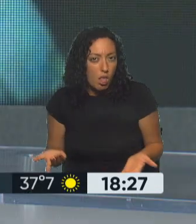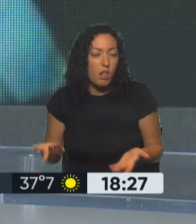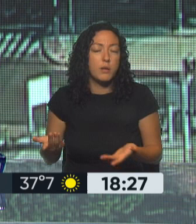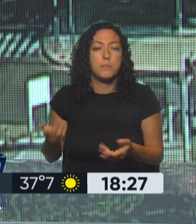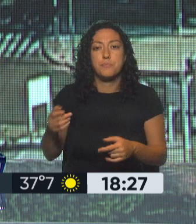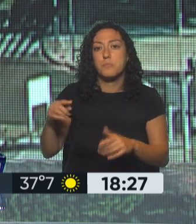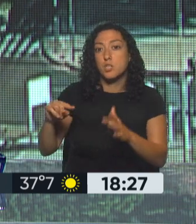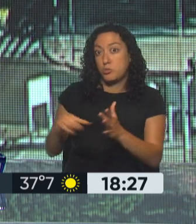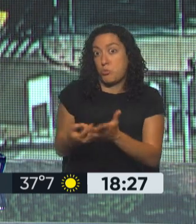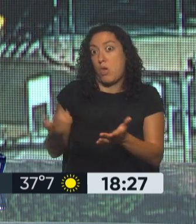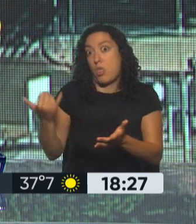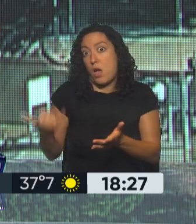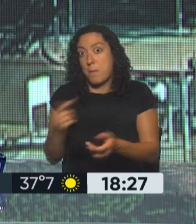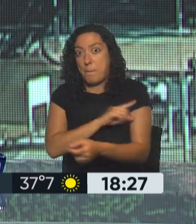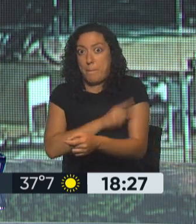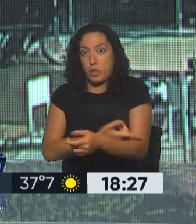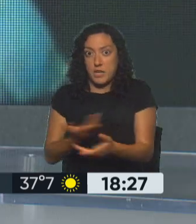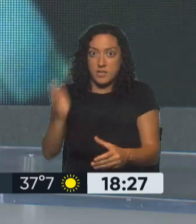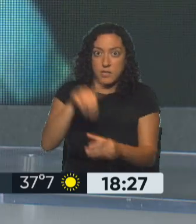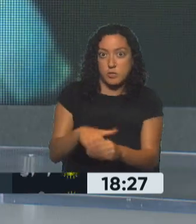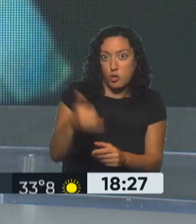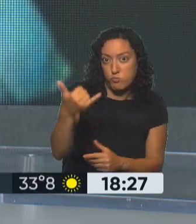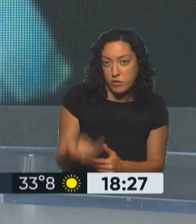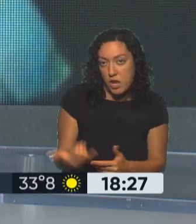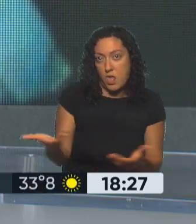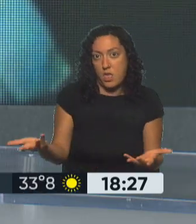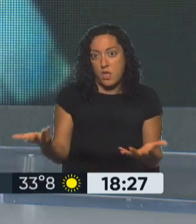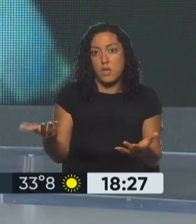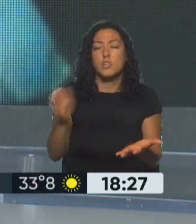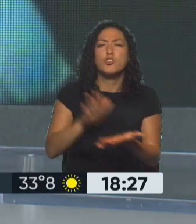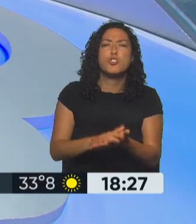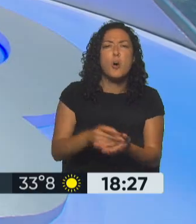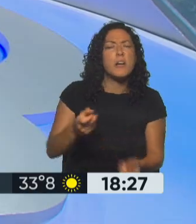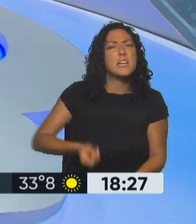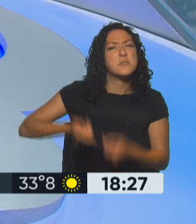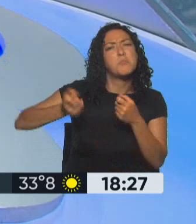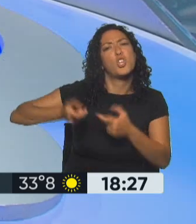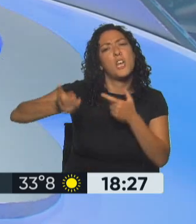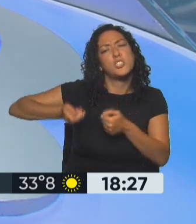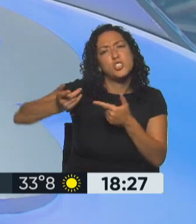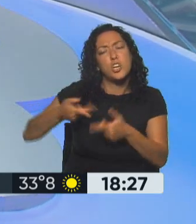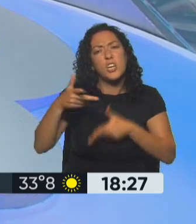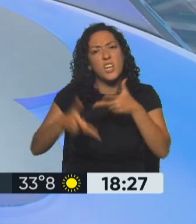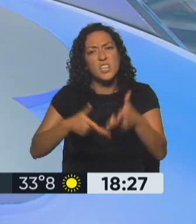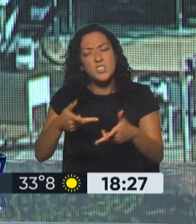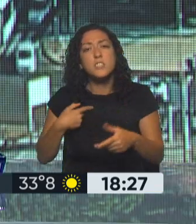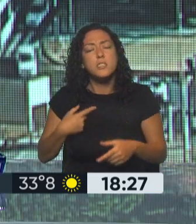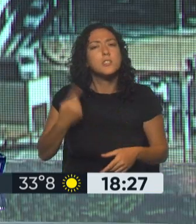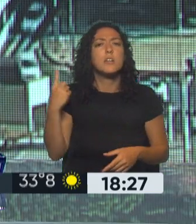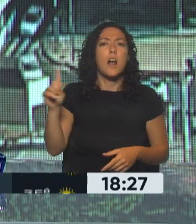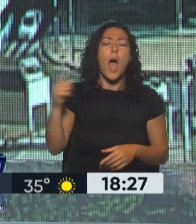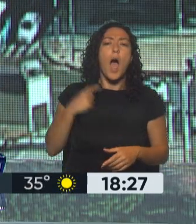potencia en cuanto a la posibilidad de intervenir. ¿Qué dijo sobre apostar todas las exportaciones? Sí, justamente te iba a comentar eso, me llamó la atención algo,